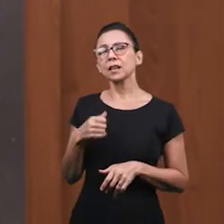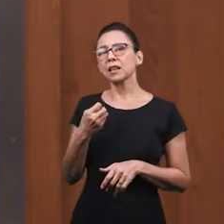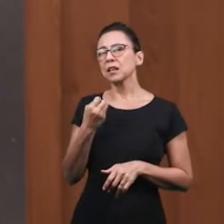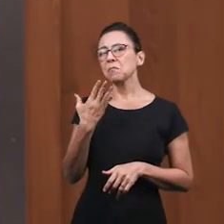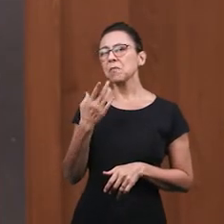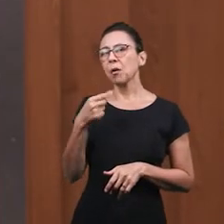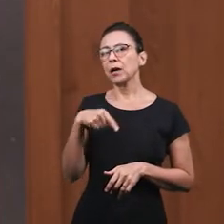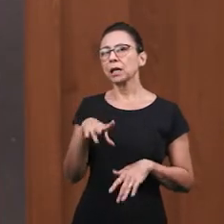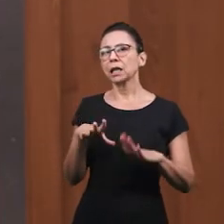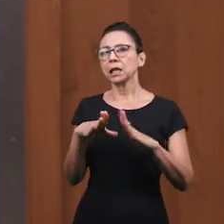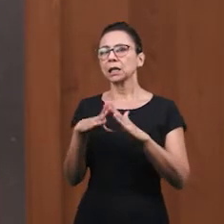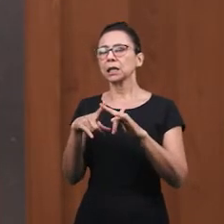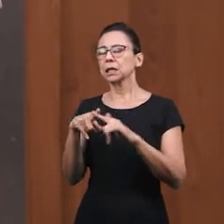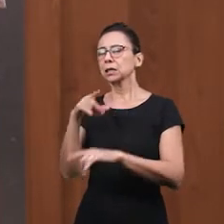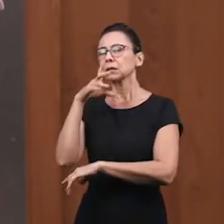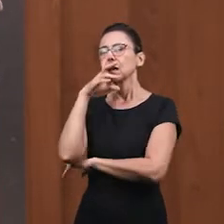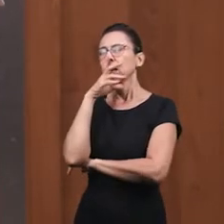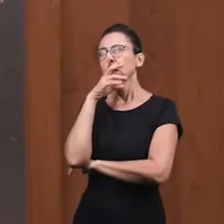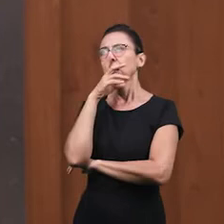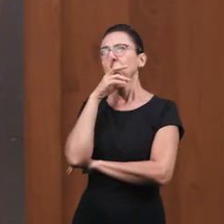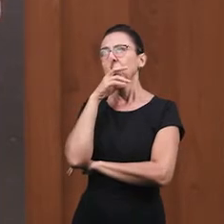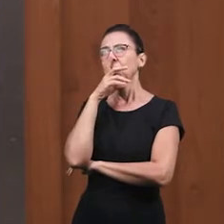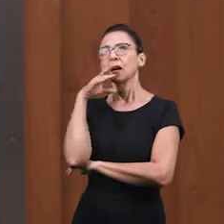Y a veces Las personas